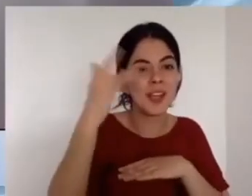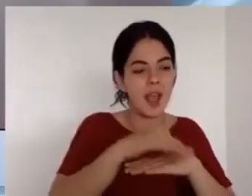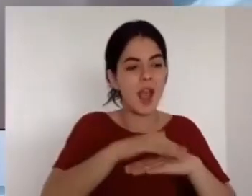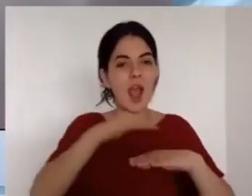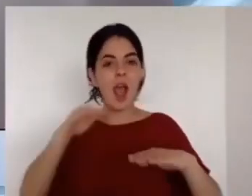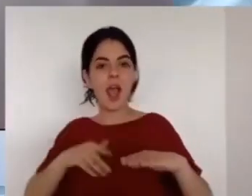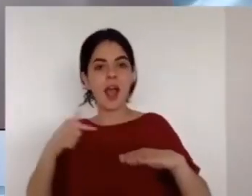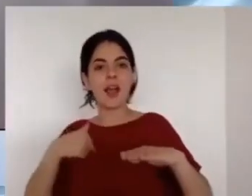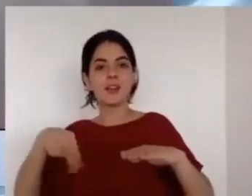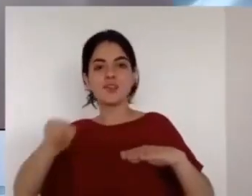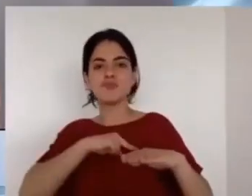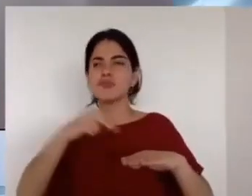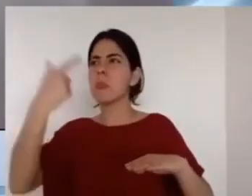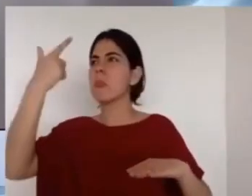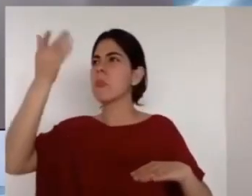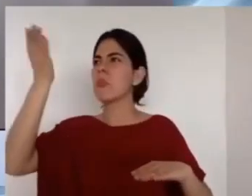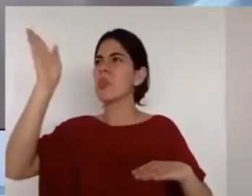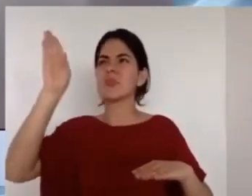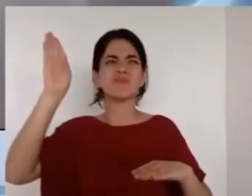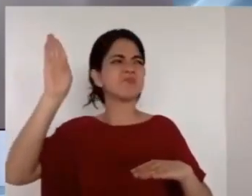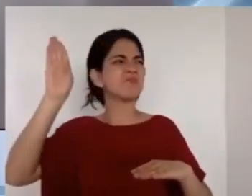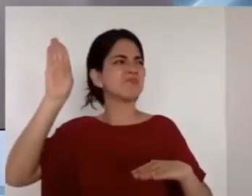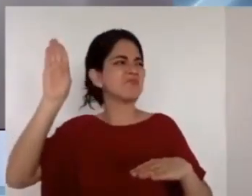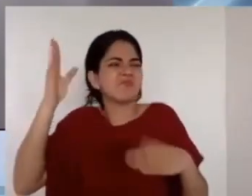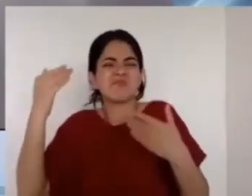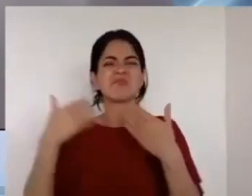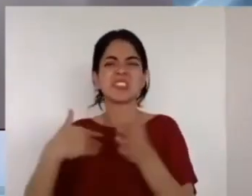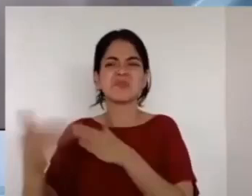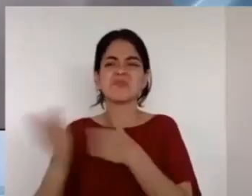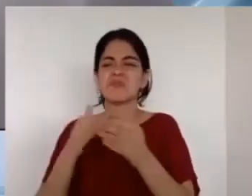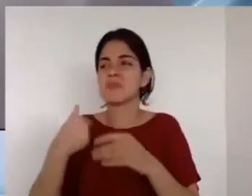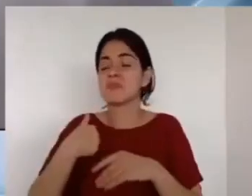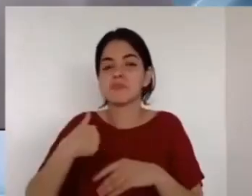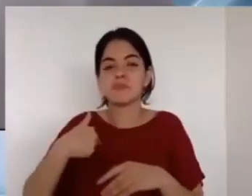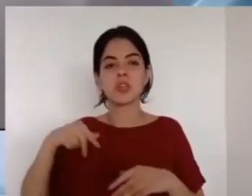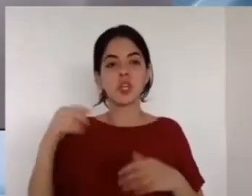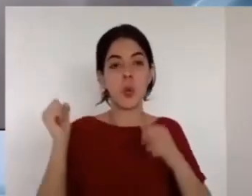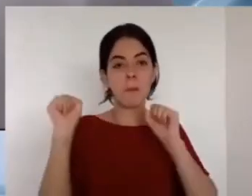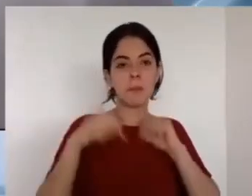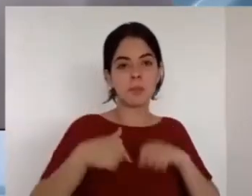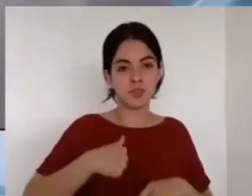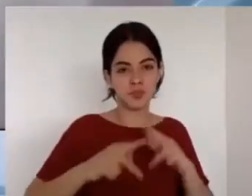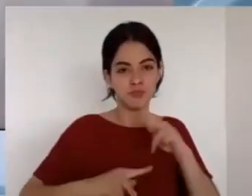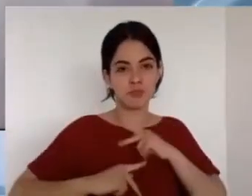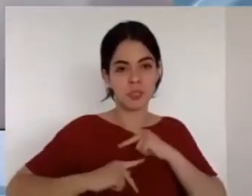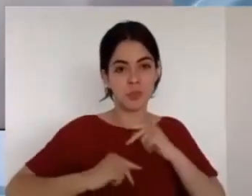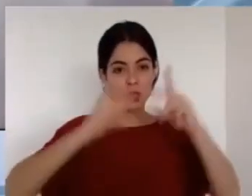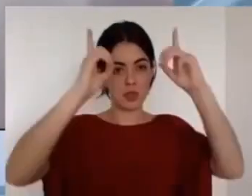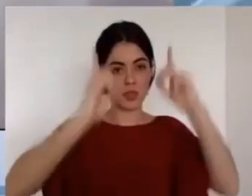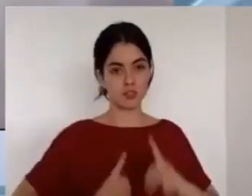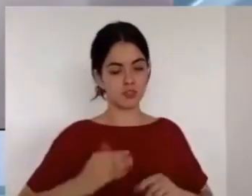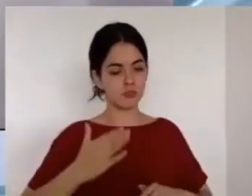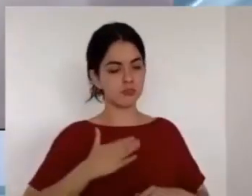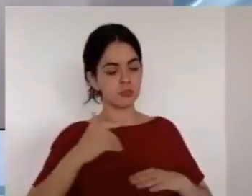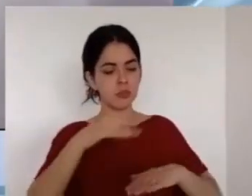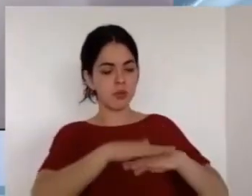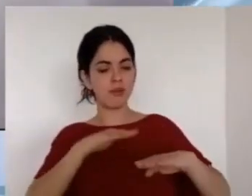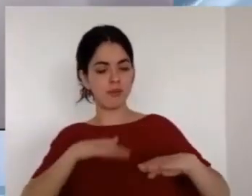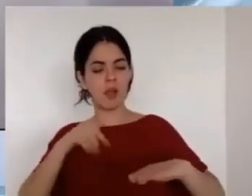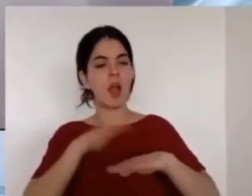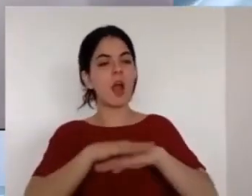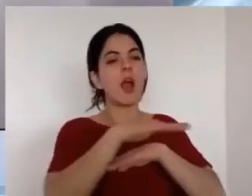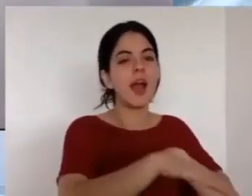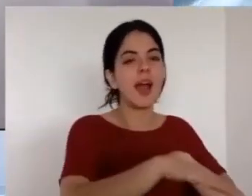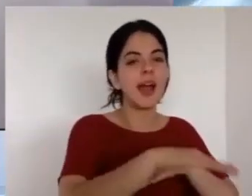nuestra voluntad y no la de él surgen los problemas los creyentes se le acercan al